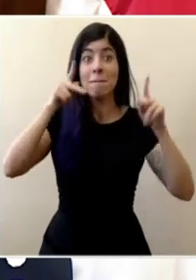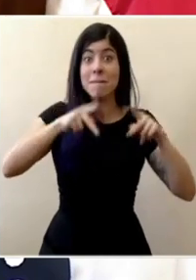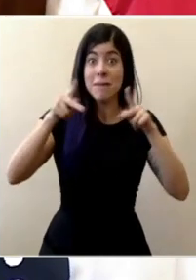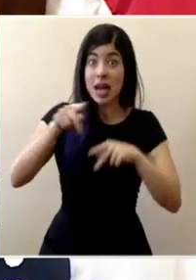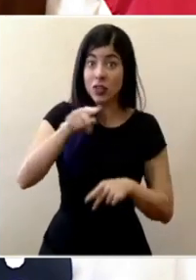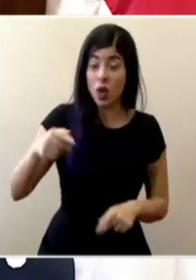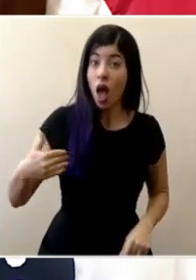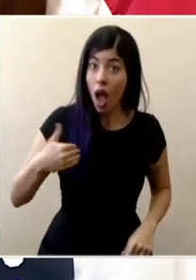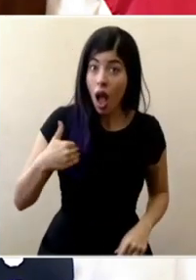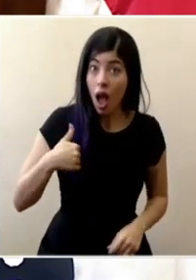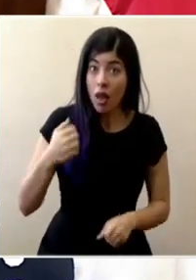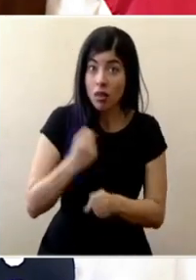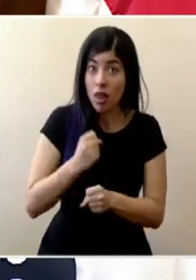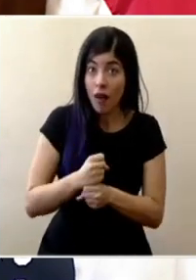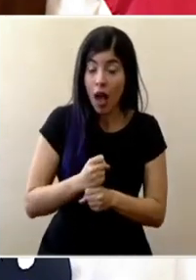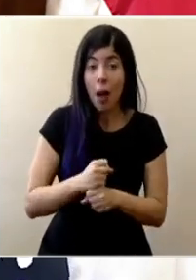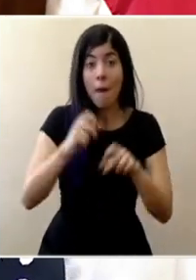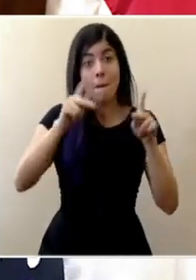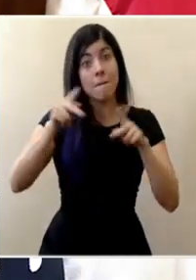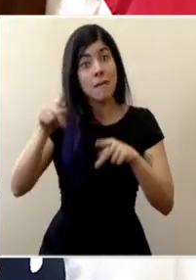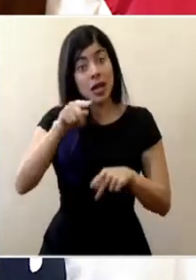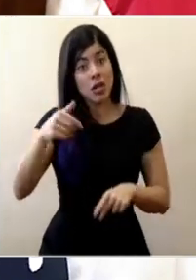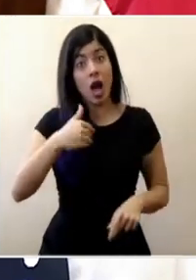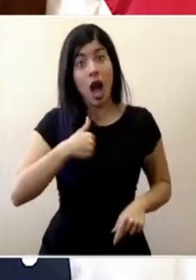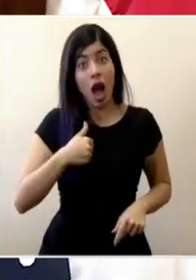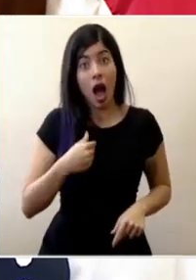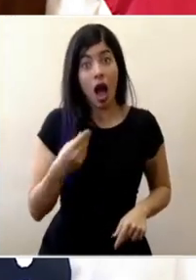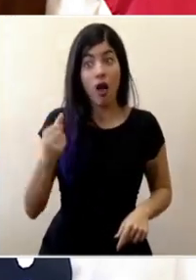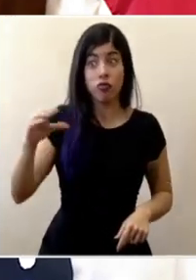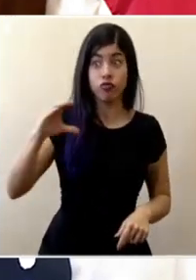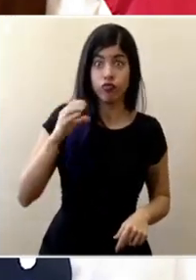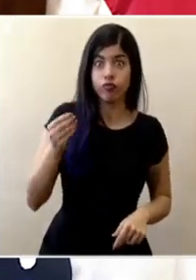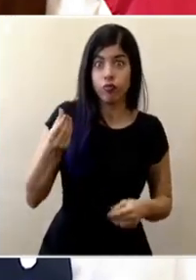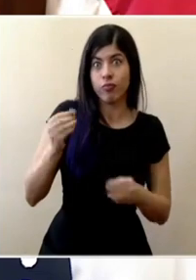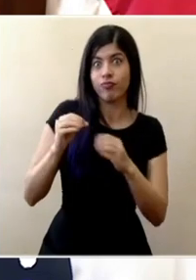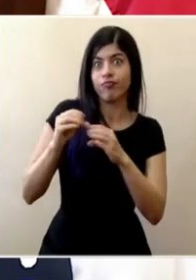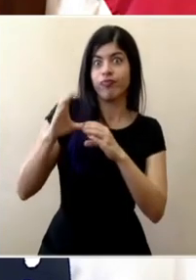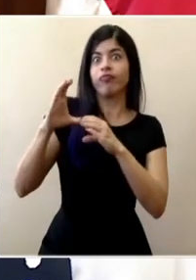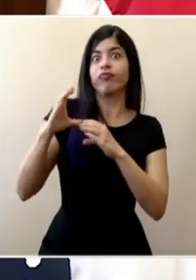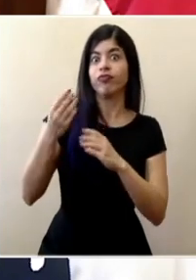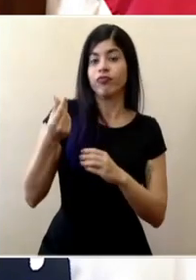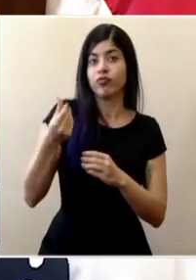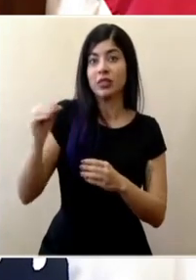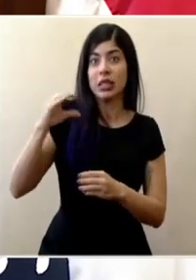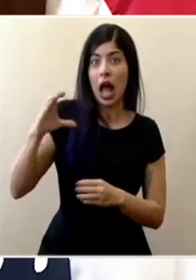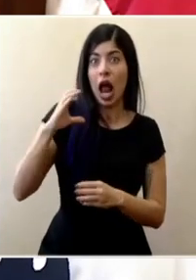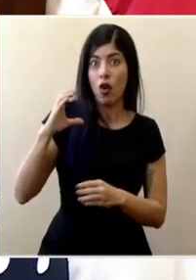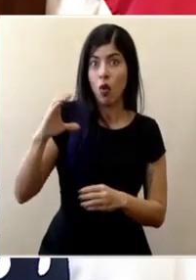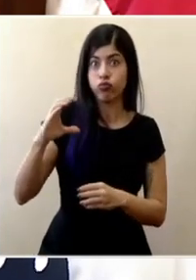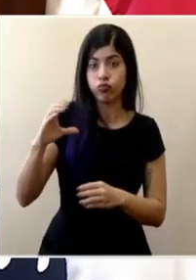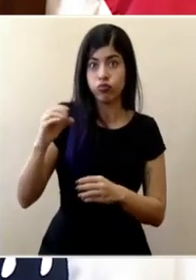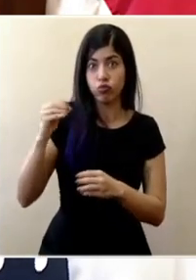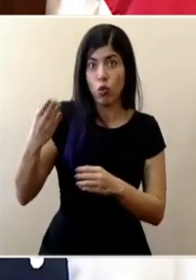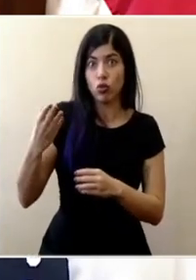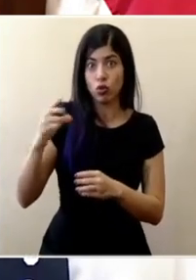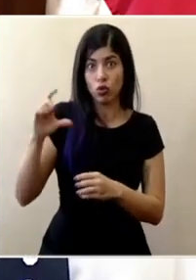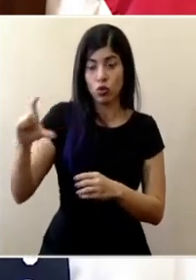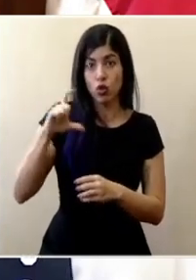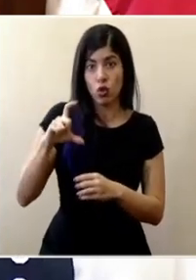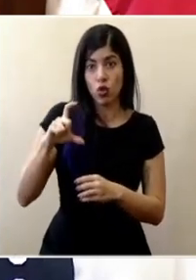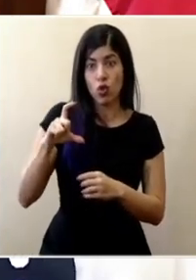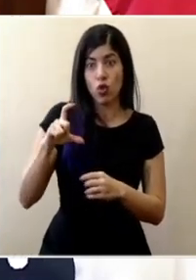tenemos trabajo, que las personas que tenemos ingresos altos y que tenemos también la posibilidad de